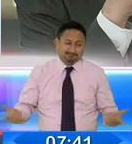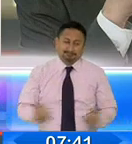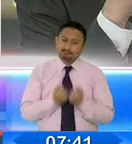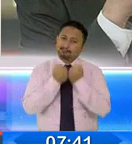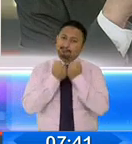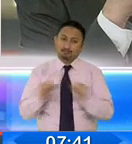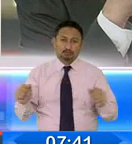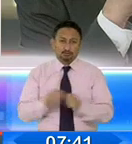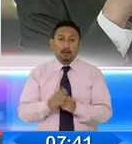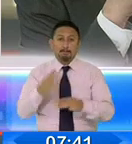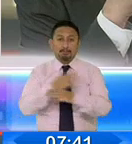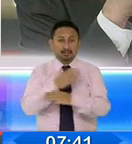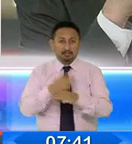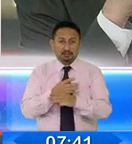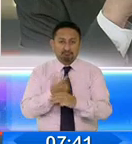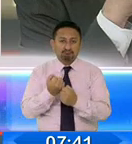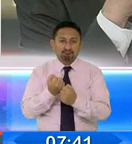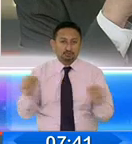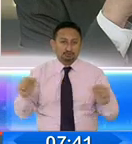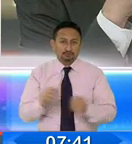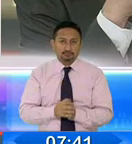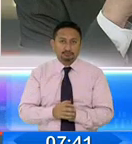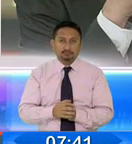En matemáticas es imposible. decir,